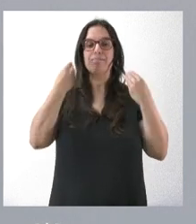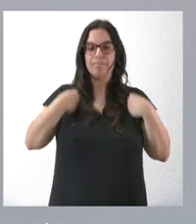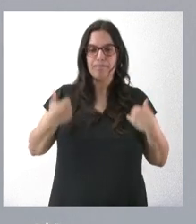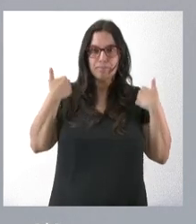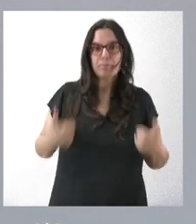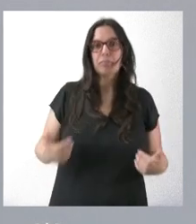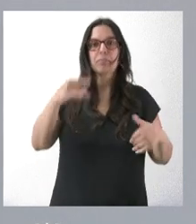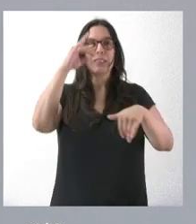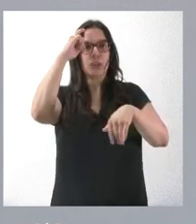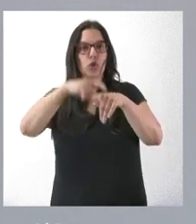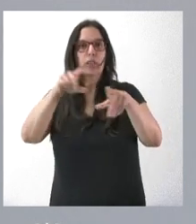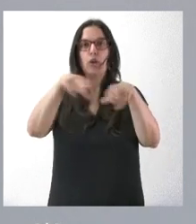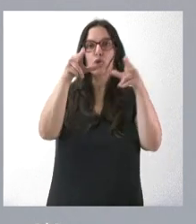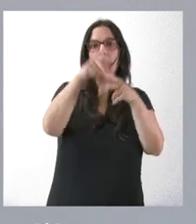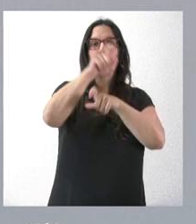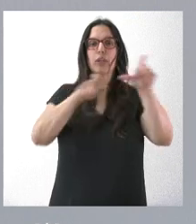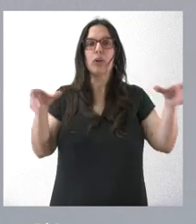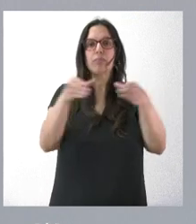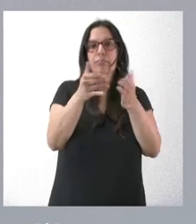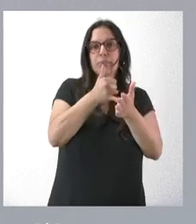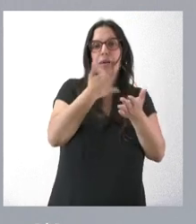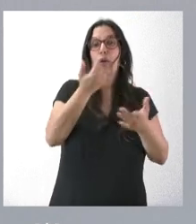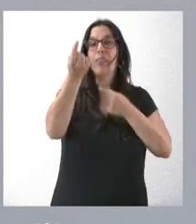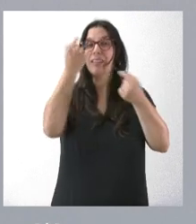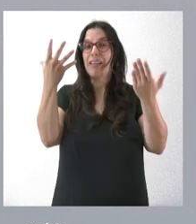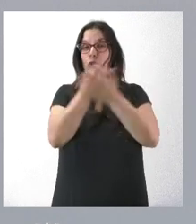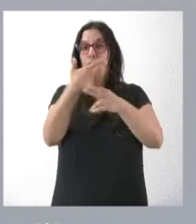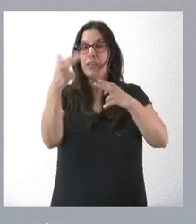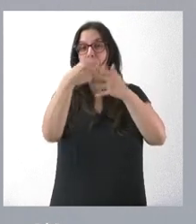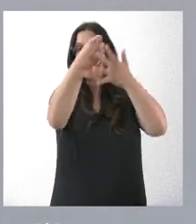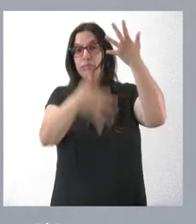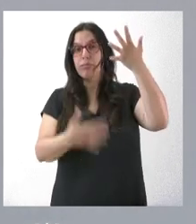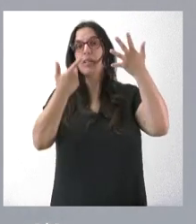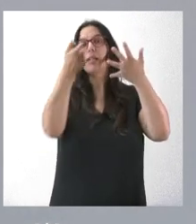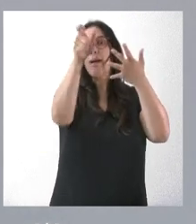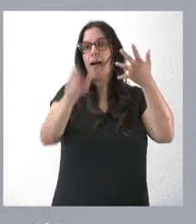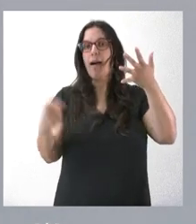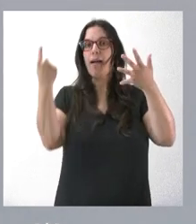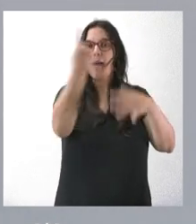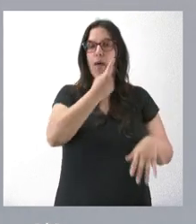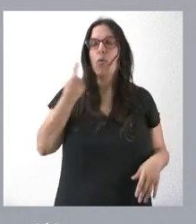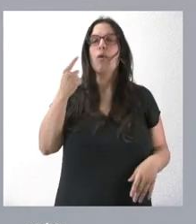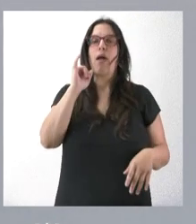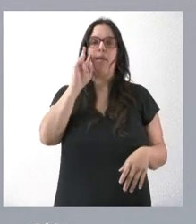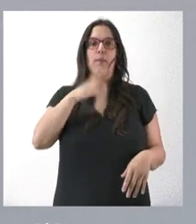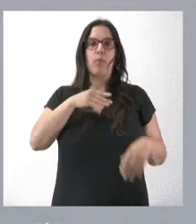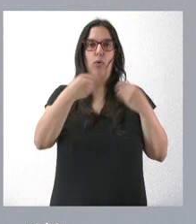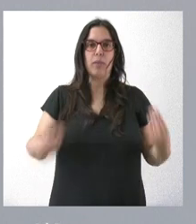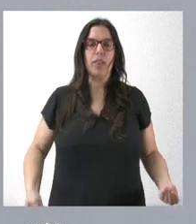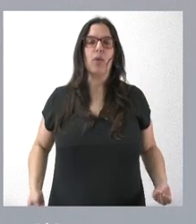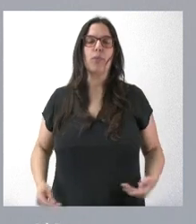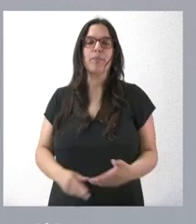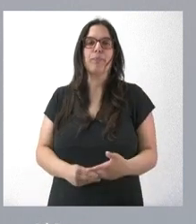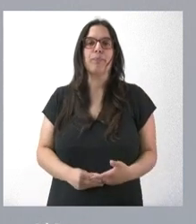vulnerables. Tienen ustedes el detalle de cuáles son las actividades y el importe que corresponde a cada una de estas asociaciones